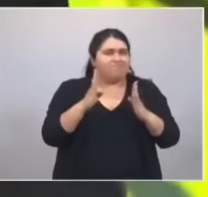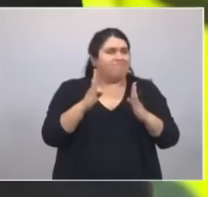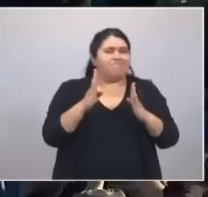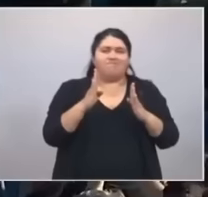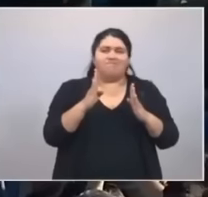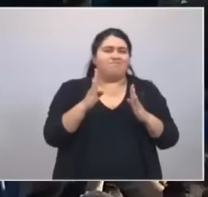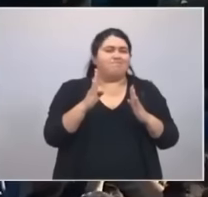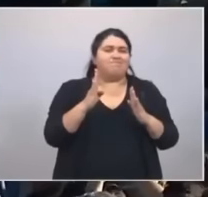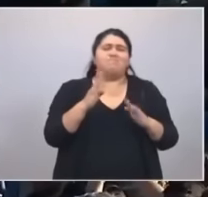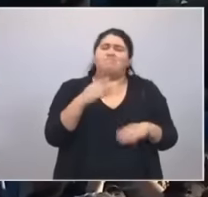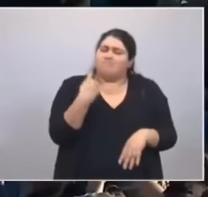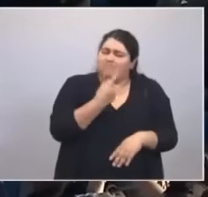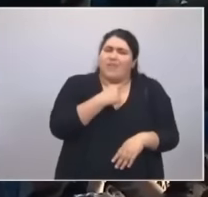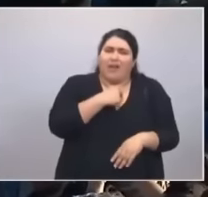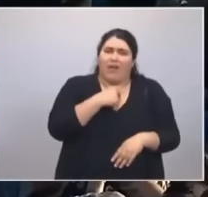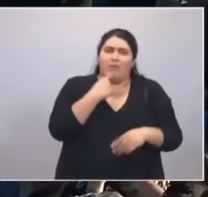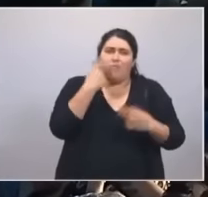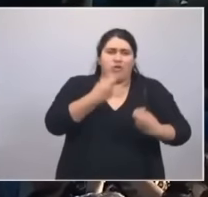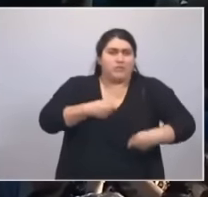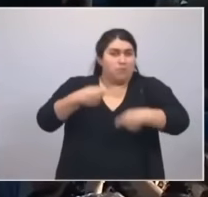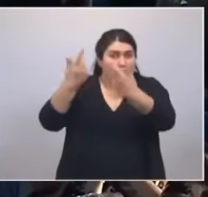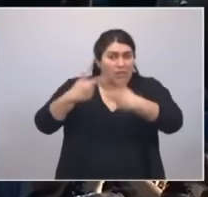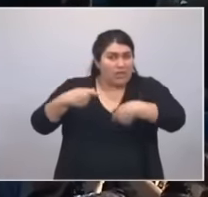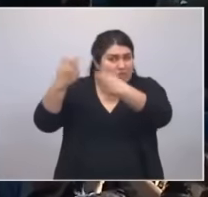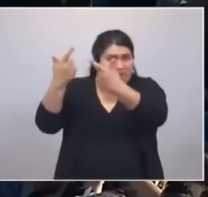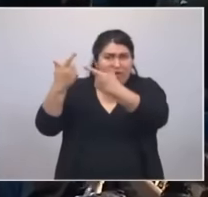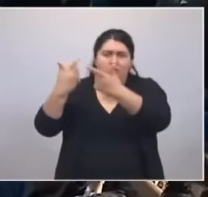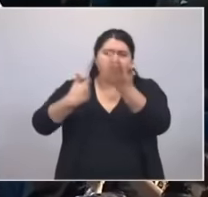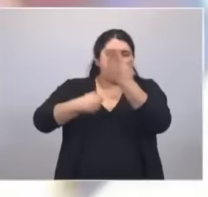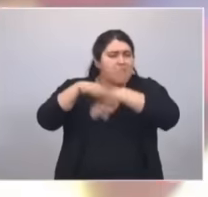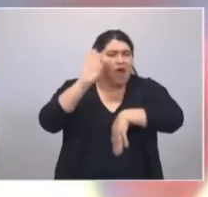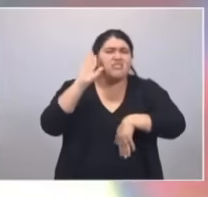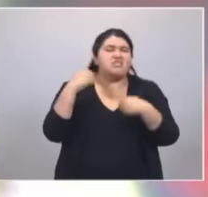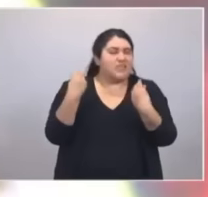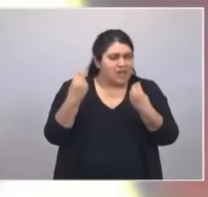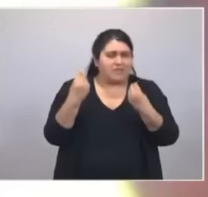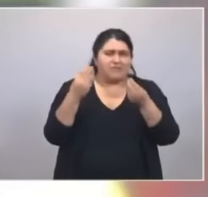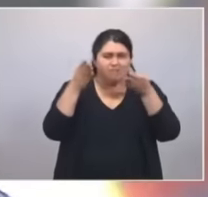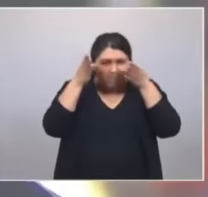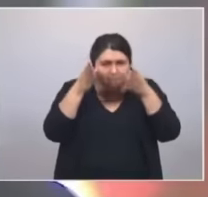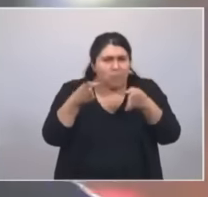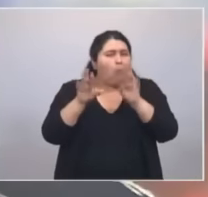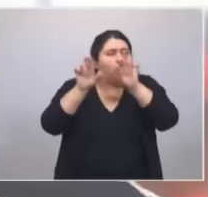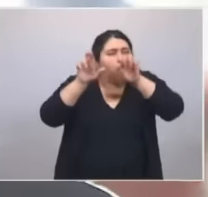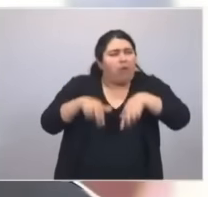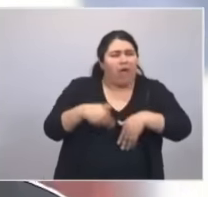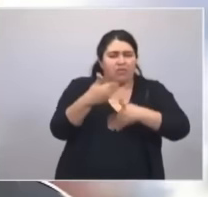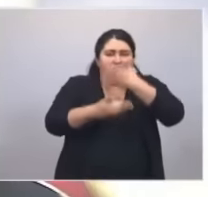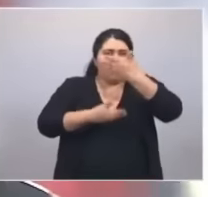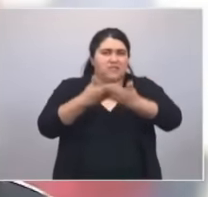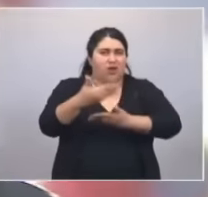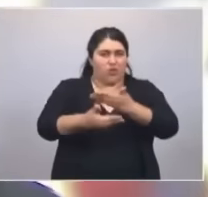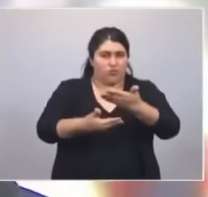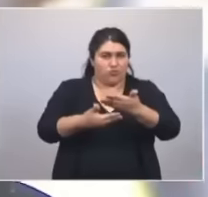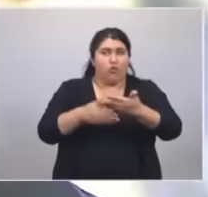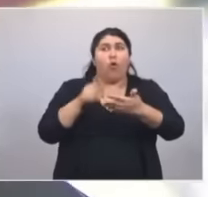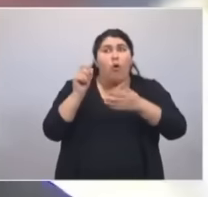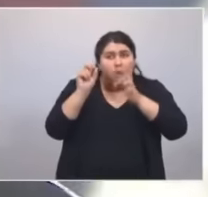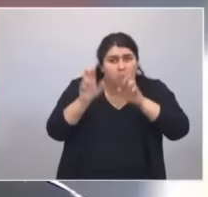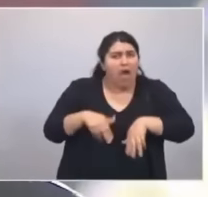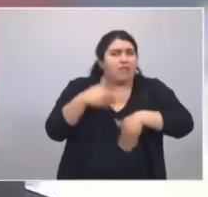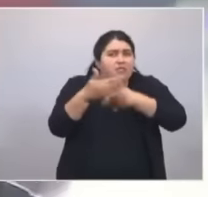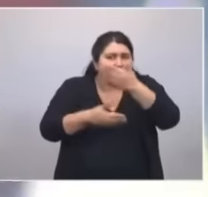nuestras exportaciones sean con un proyecto de desarrollo que